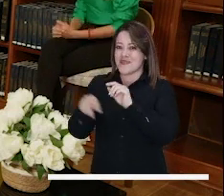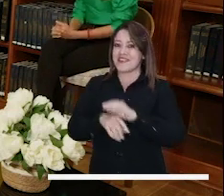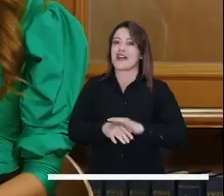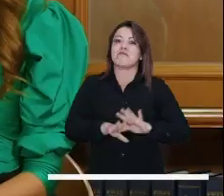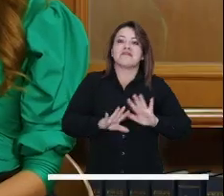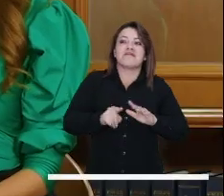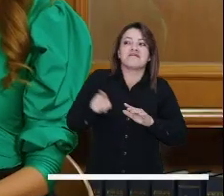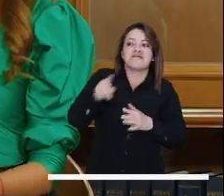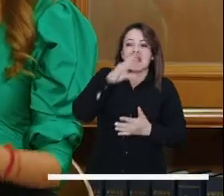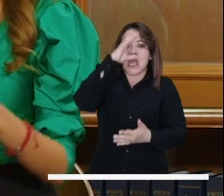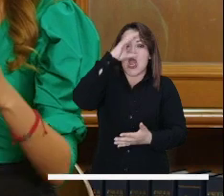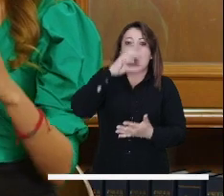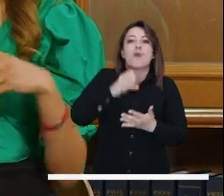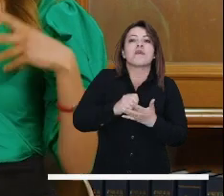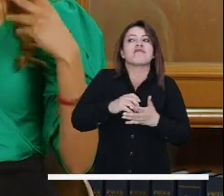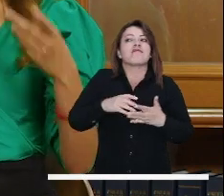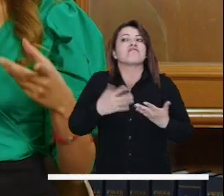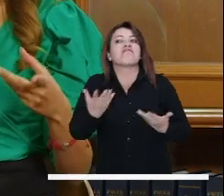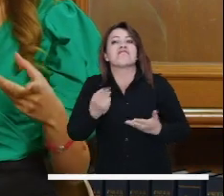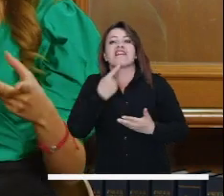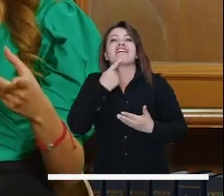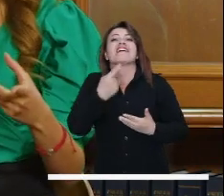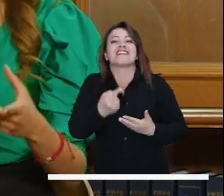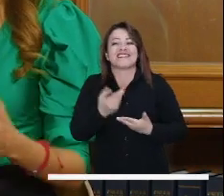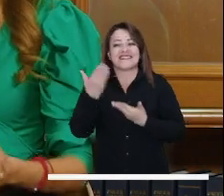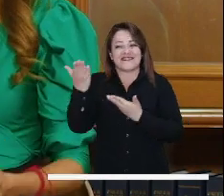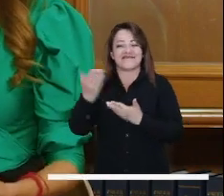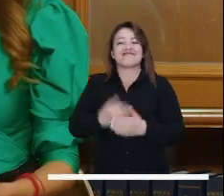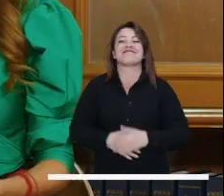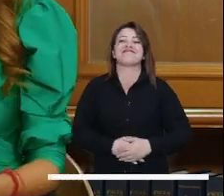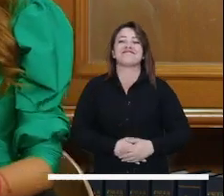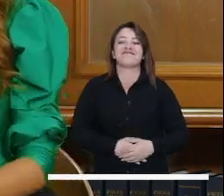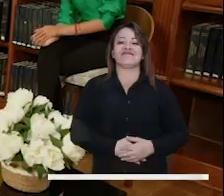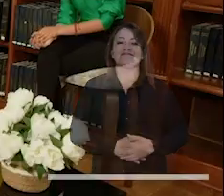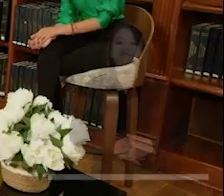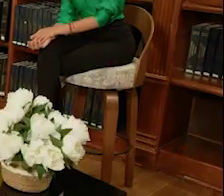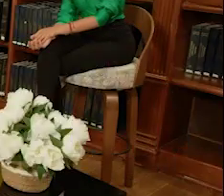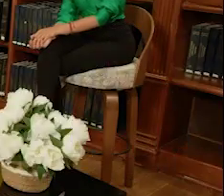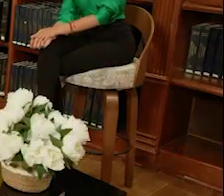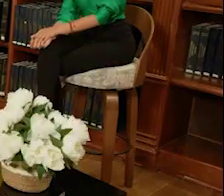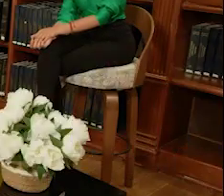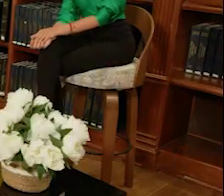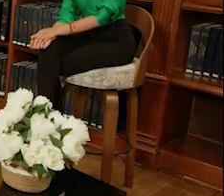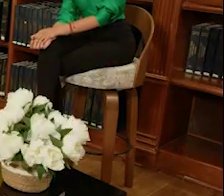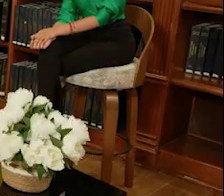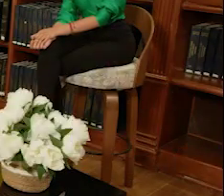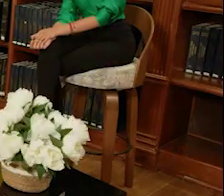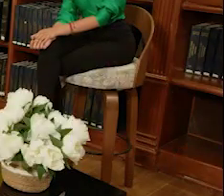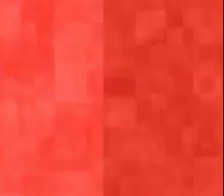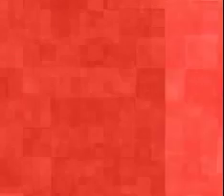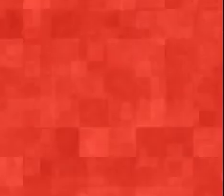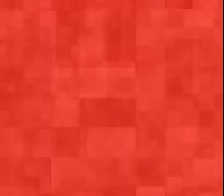al concejal, también las hemos manifestado a sus colegas. Por eso nos vamos con la trivia.